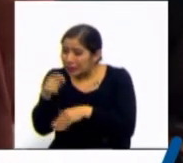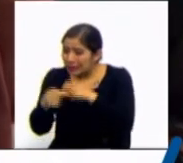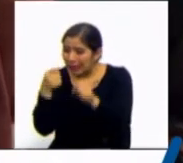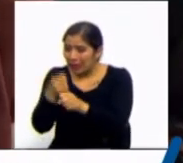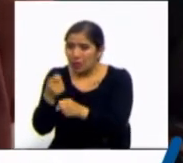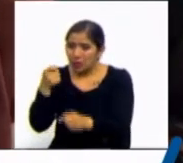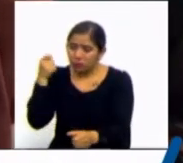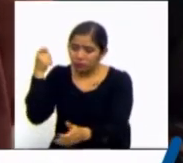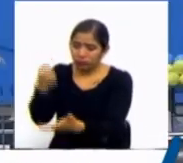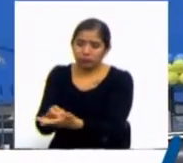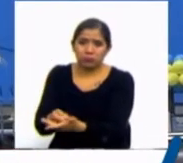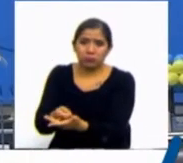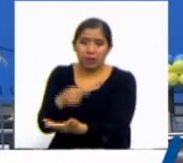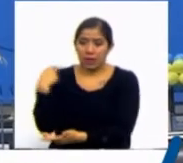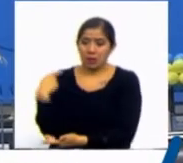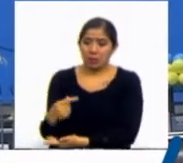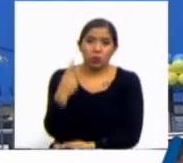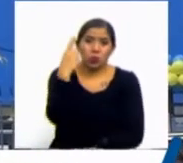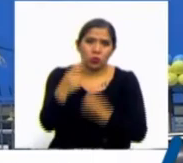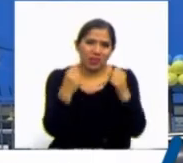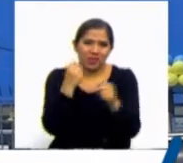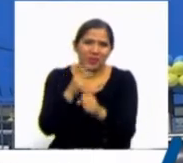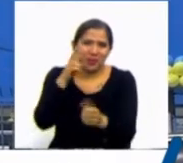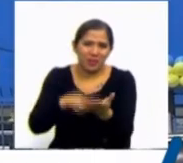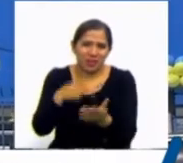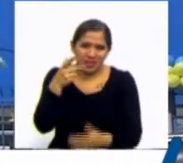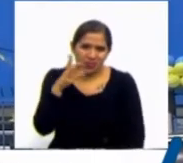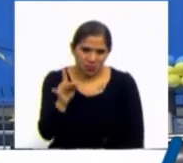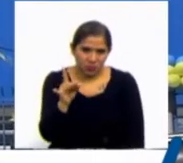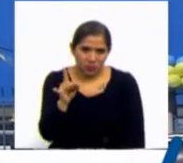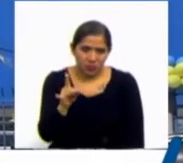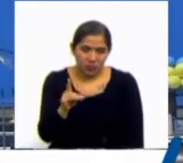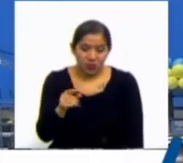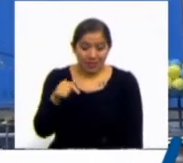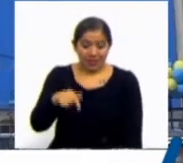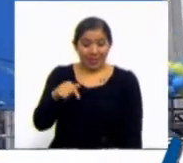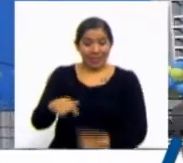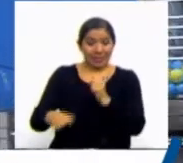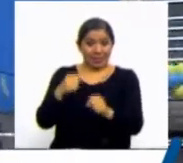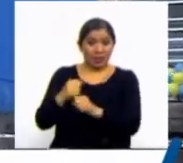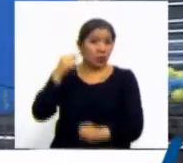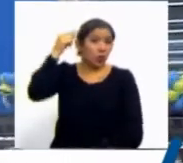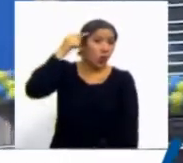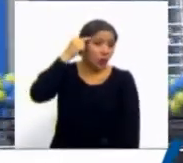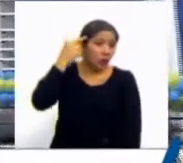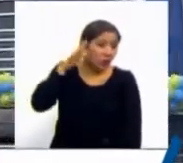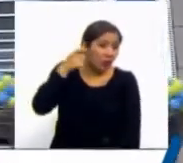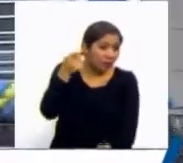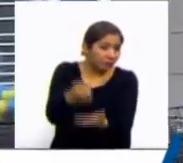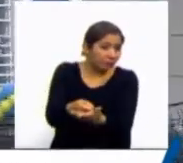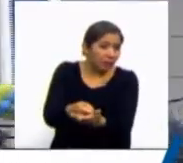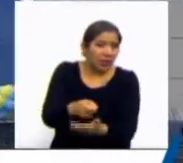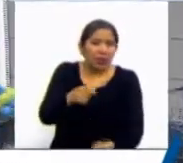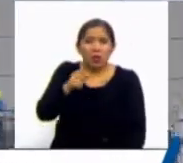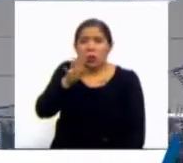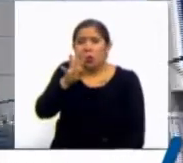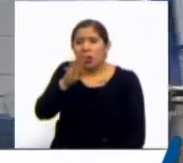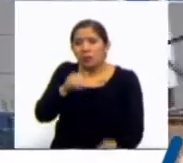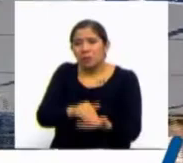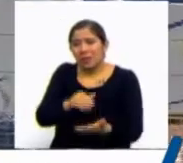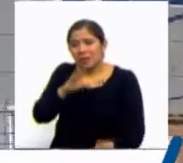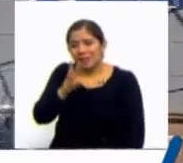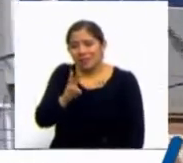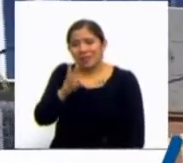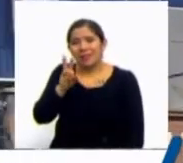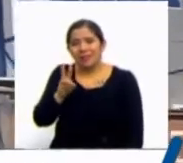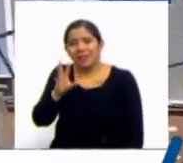2018. Durante esta gestión el gobierno nacional invirtió aproximadamente 4.769 millones de